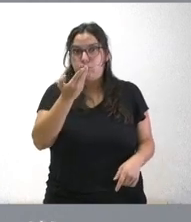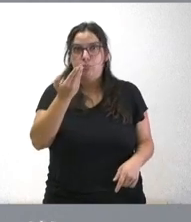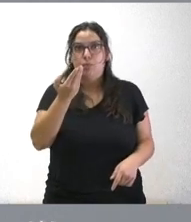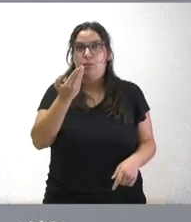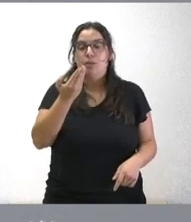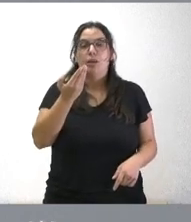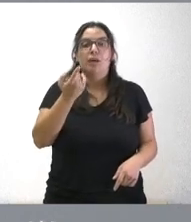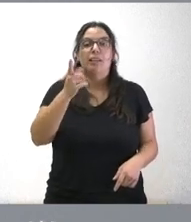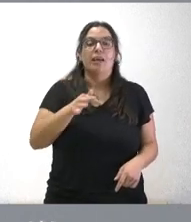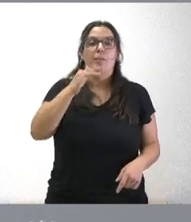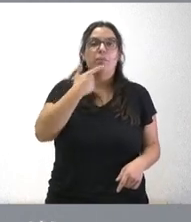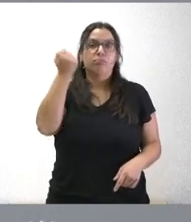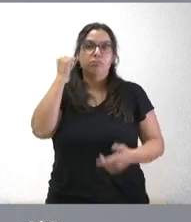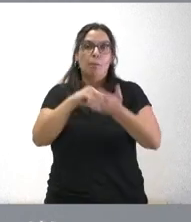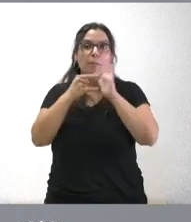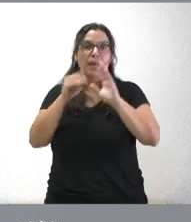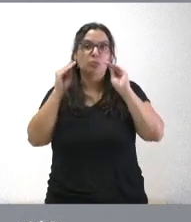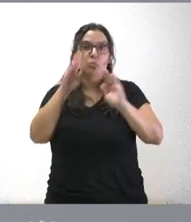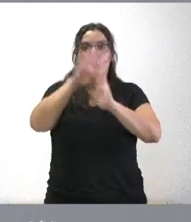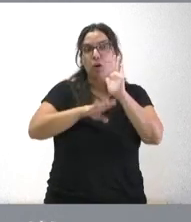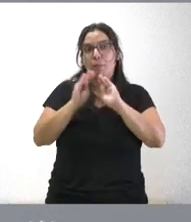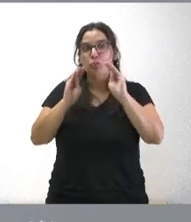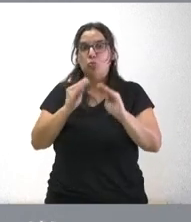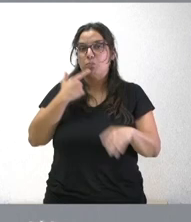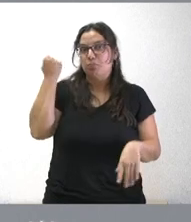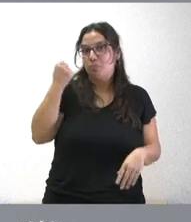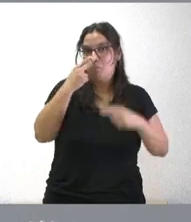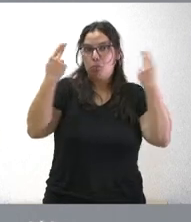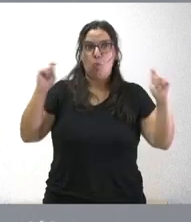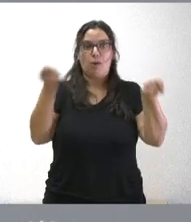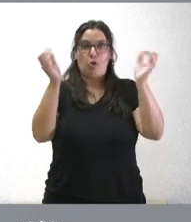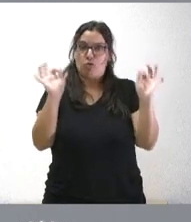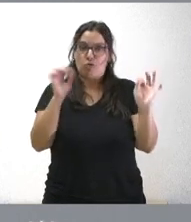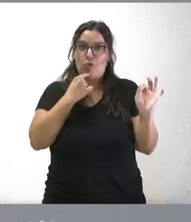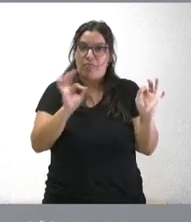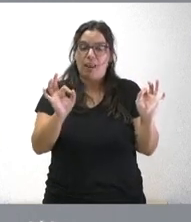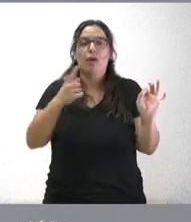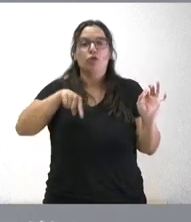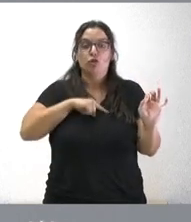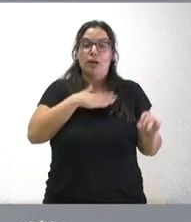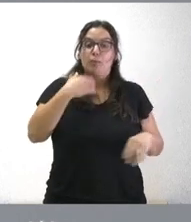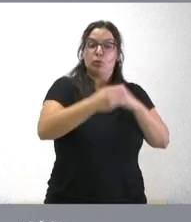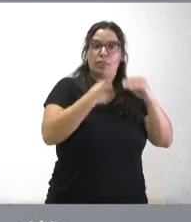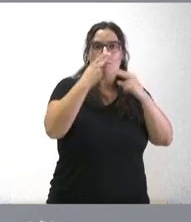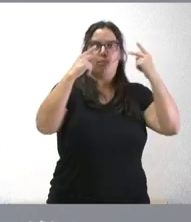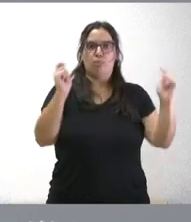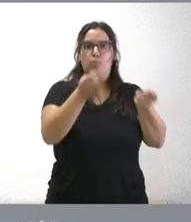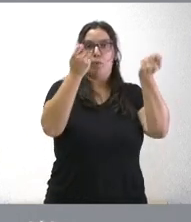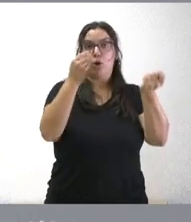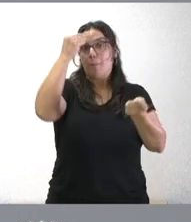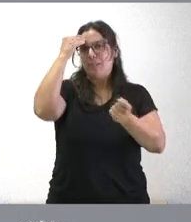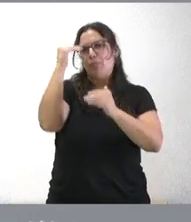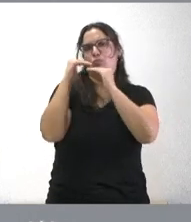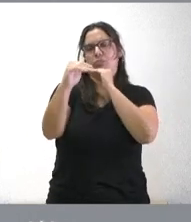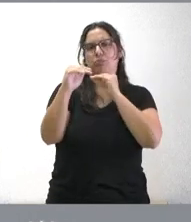no hace público sus planes y sus programas nosotros lo que queremos hacer lo hacemos público y además pensamos lo mismo hoy que hace año y medio